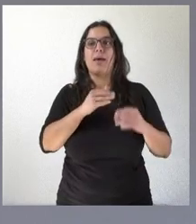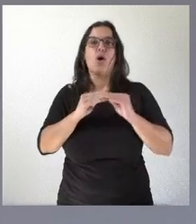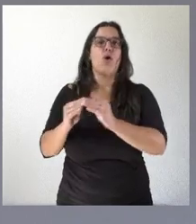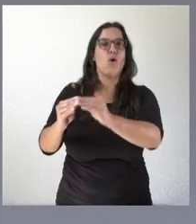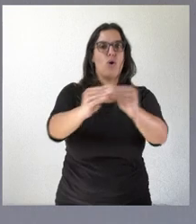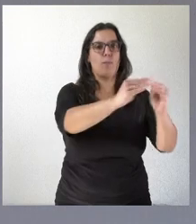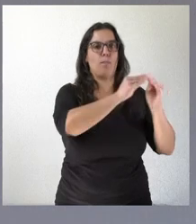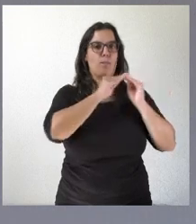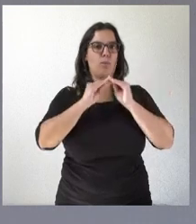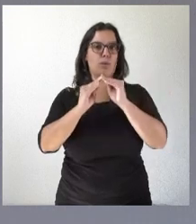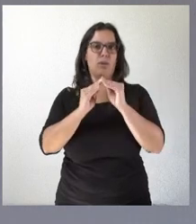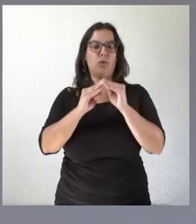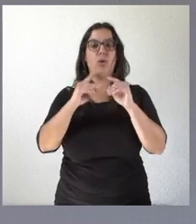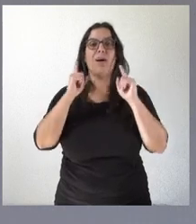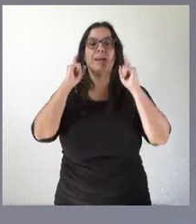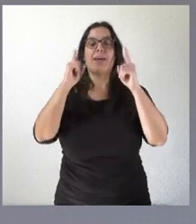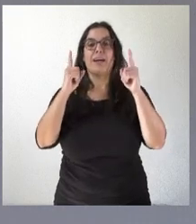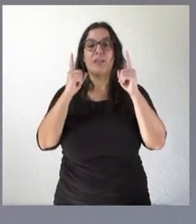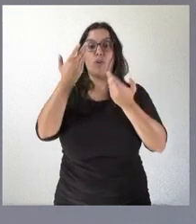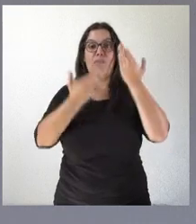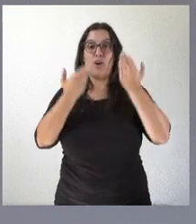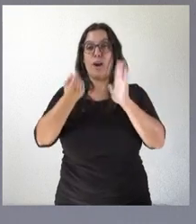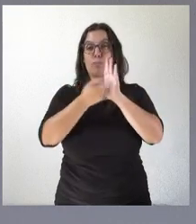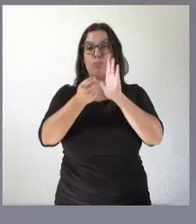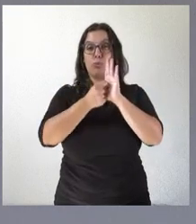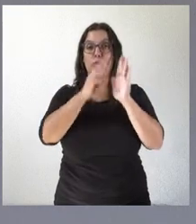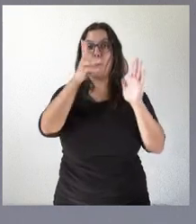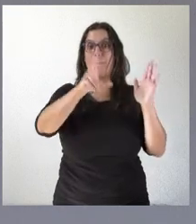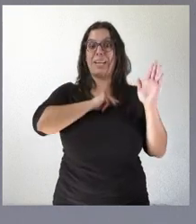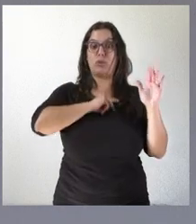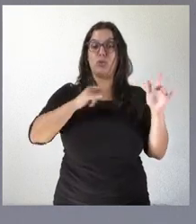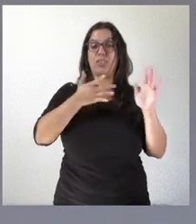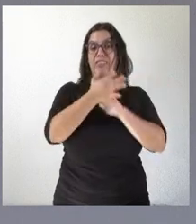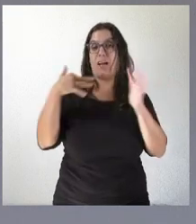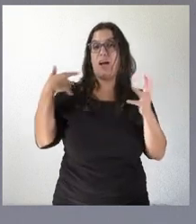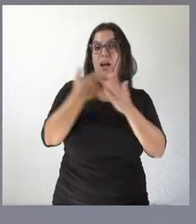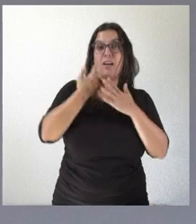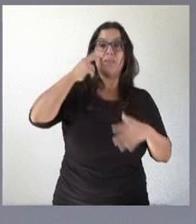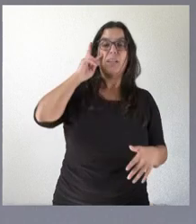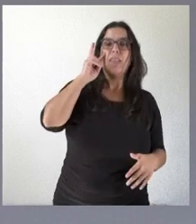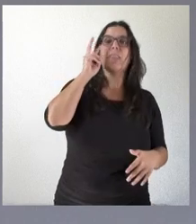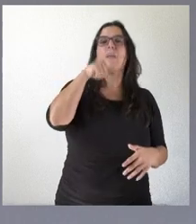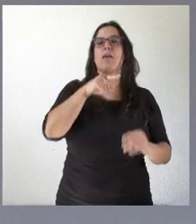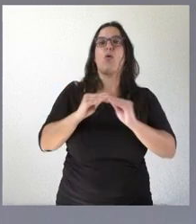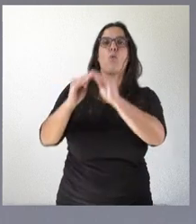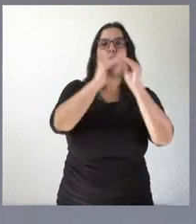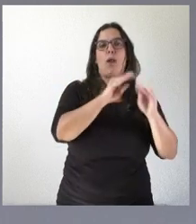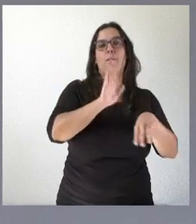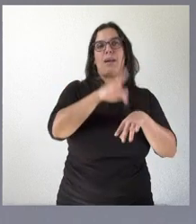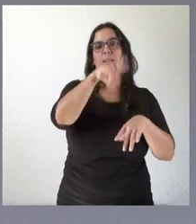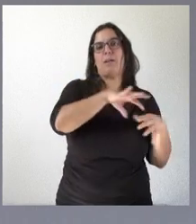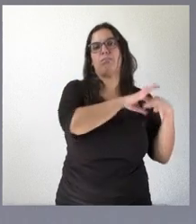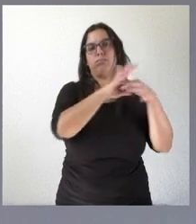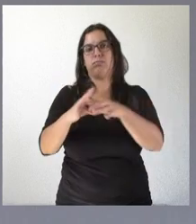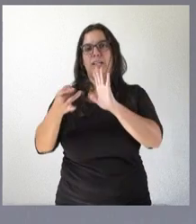ser en todos los casos la valoración de los mismos idéntica y eso yo creo que redunda también en esa calidad a la que me acabo de referir